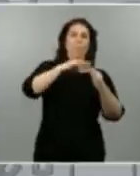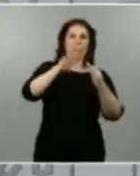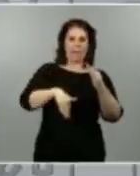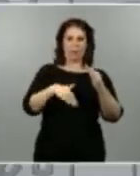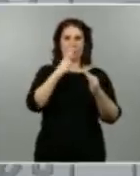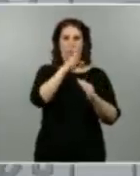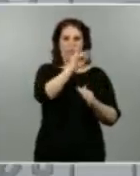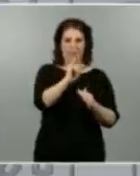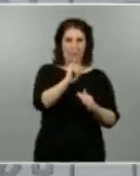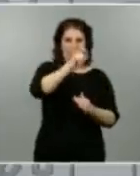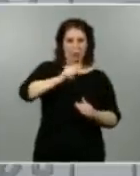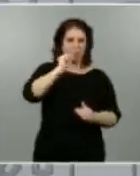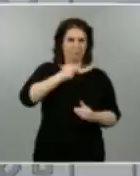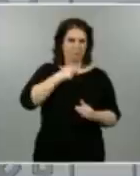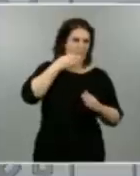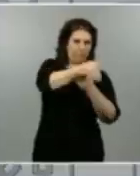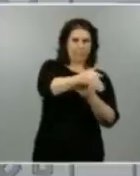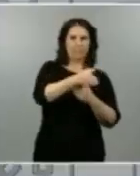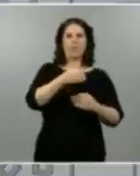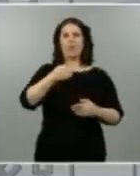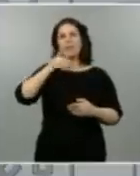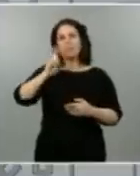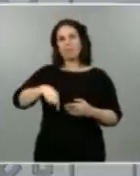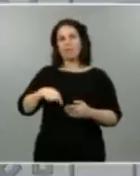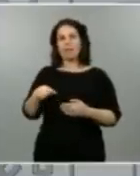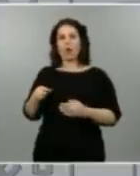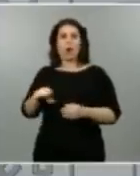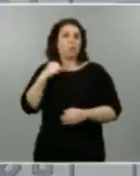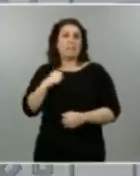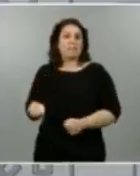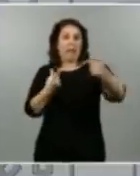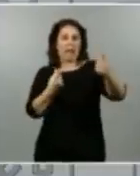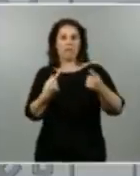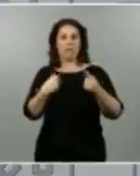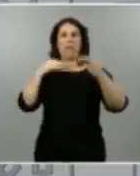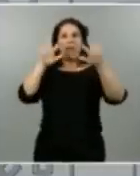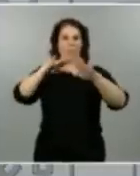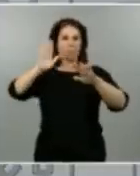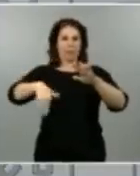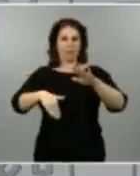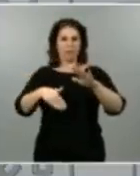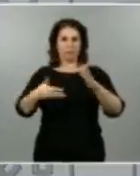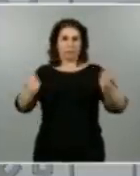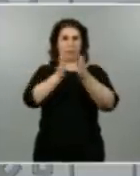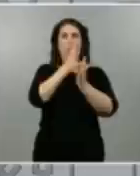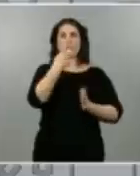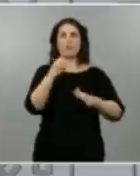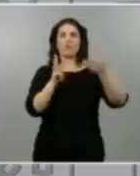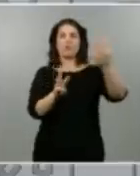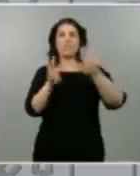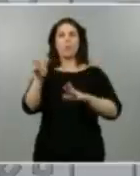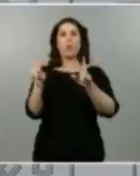también ha sido menor de 10 en 9 comunidades autónomas, para un total de 489 nuevos hospitalizados